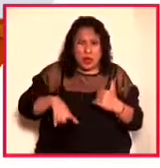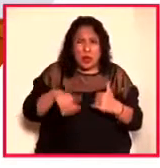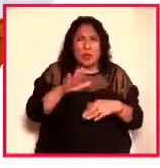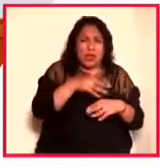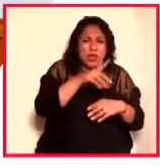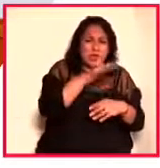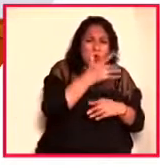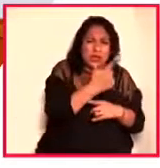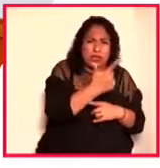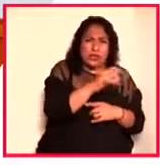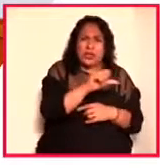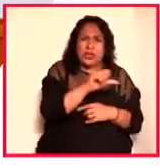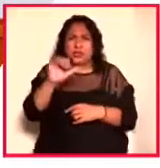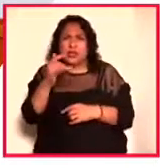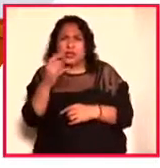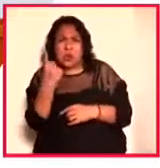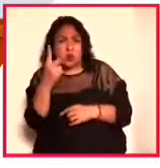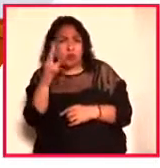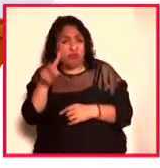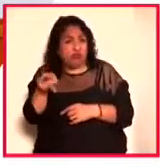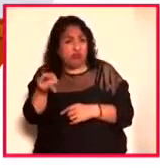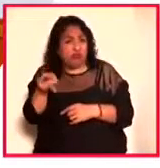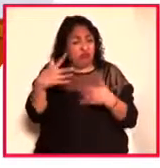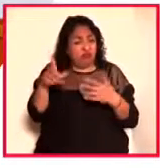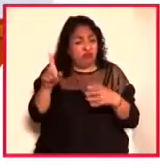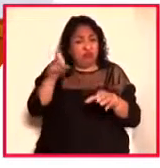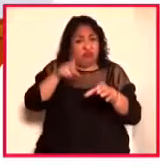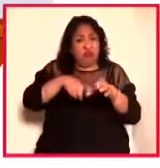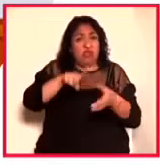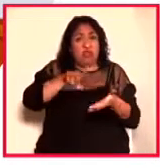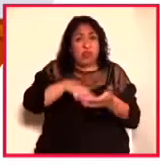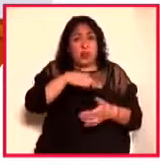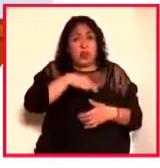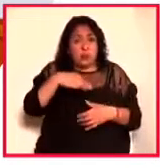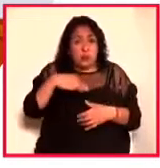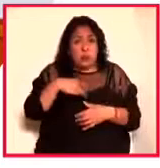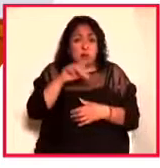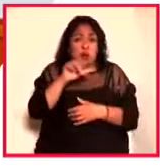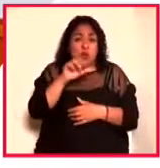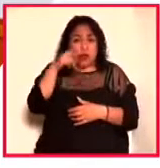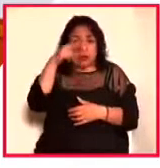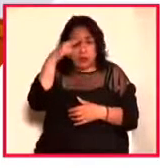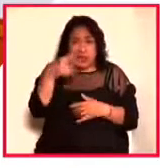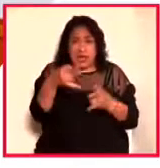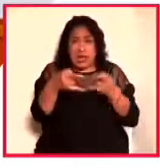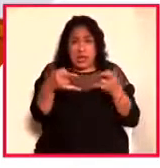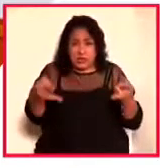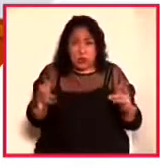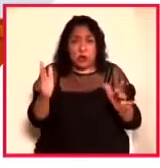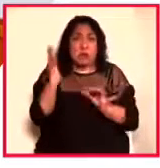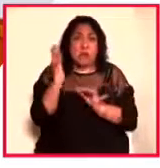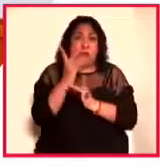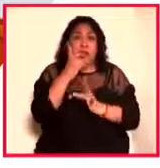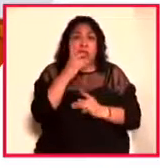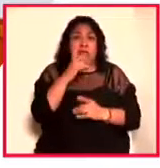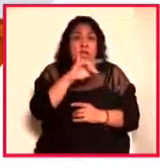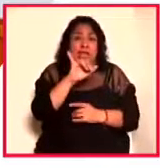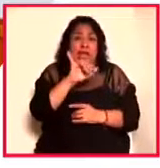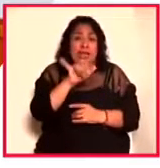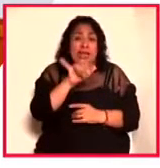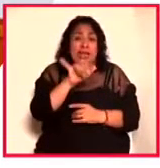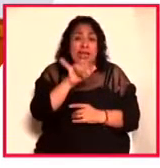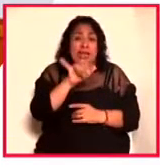merecidísimamente miembro de la Academia Mexicana de la Historia. Pero decía que Jesús Reyes Herodes fue mucho más que un intelectual,